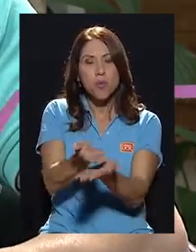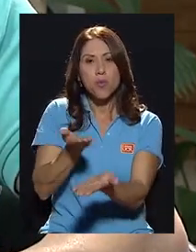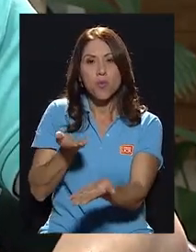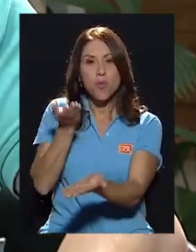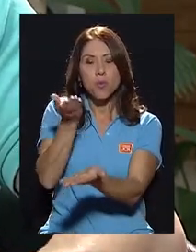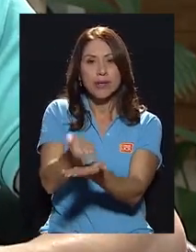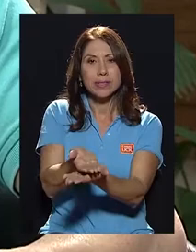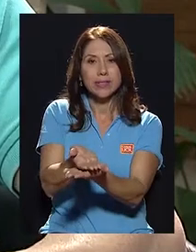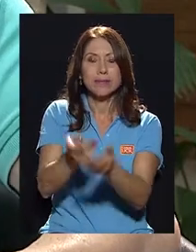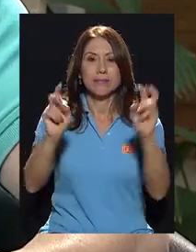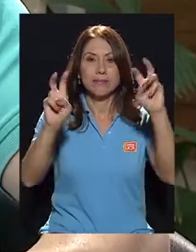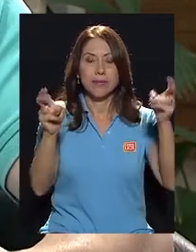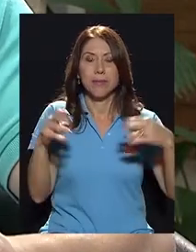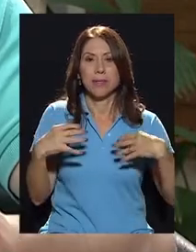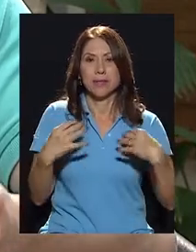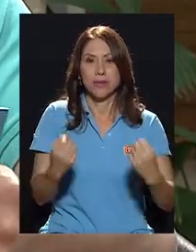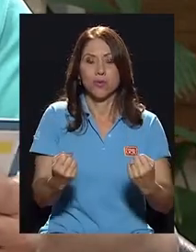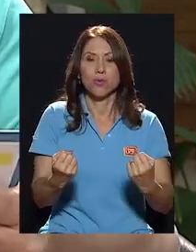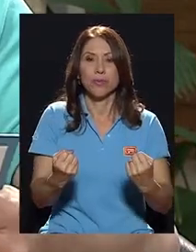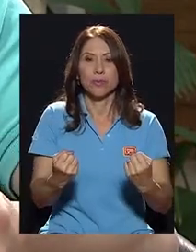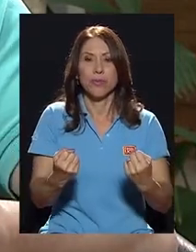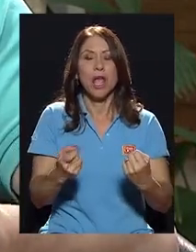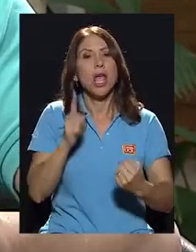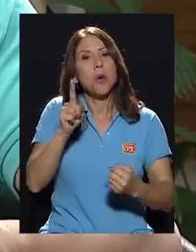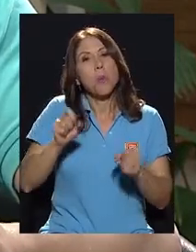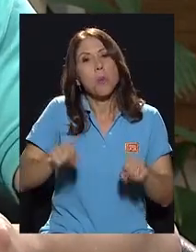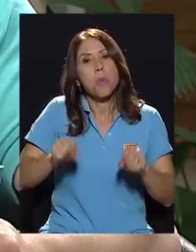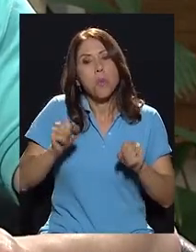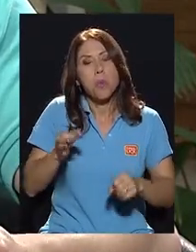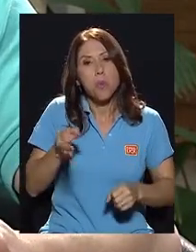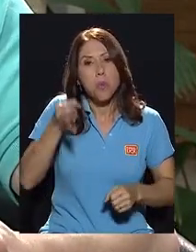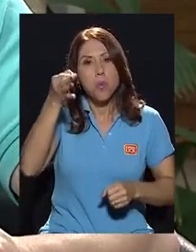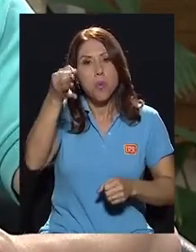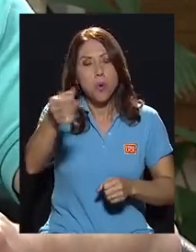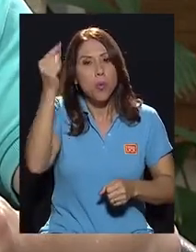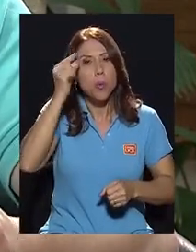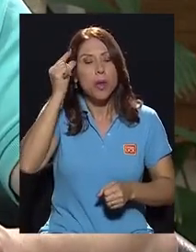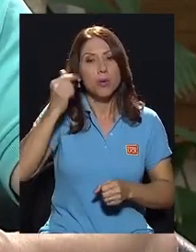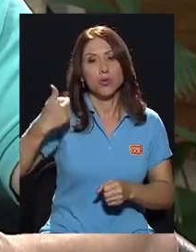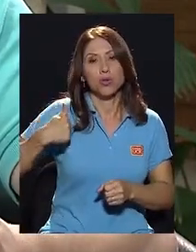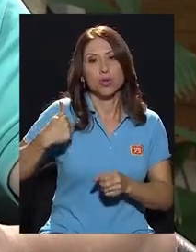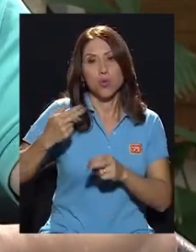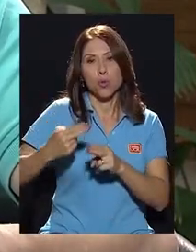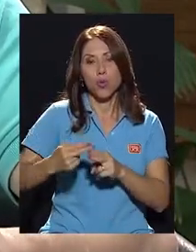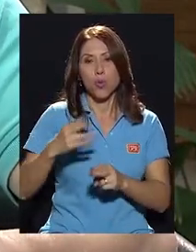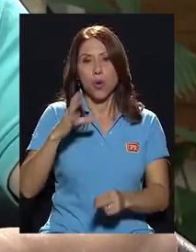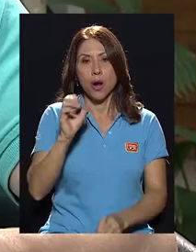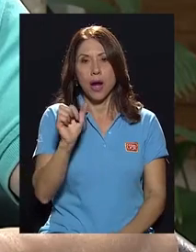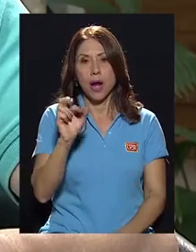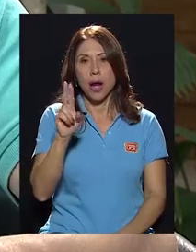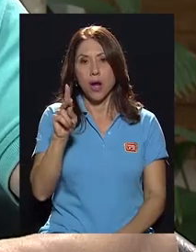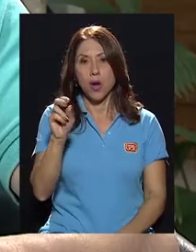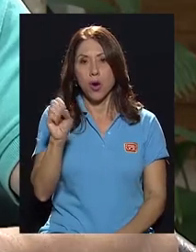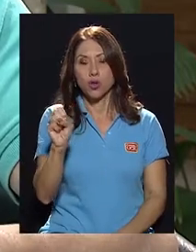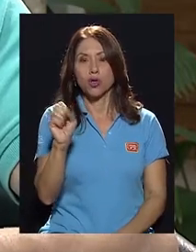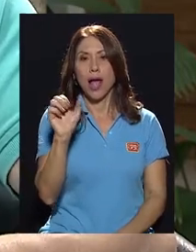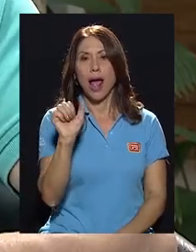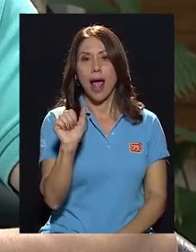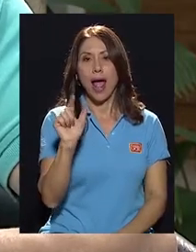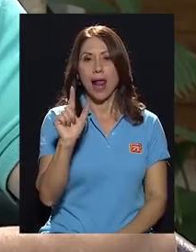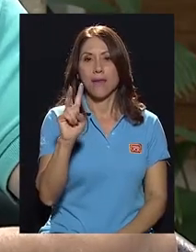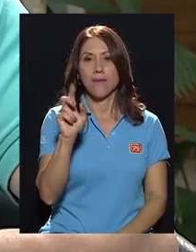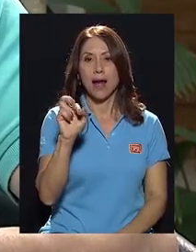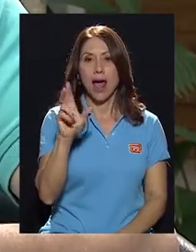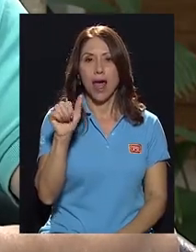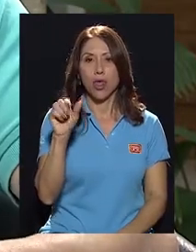propuestas específicamente en materia de salud en un eventual gobierno del señor Carlos Alvarado. También